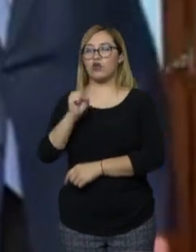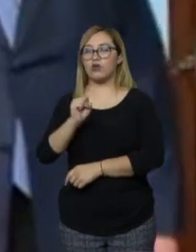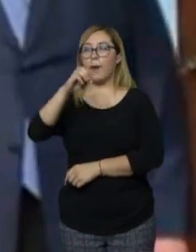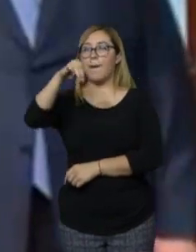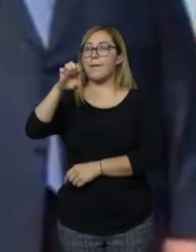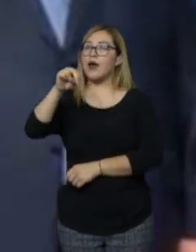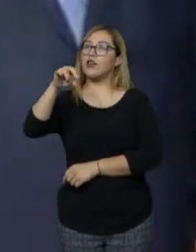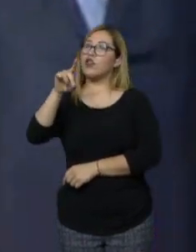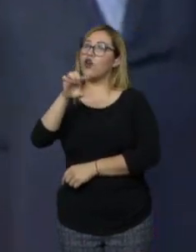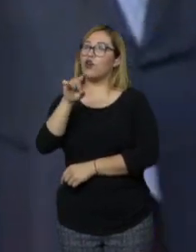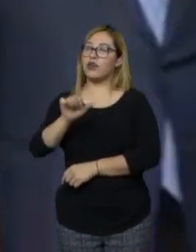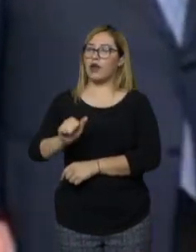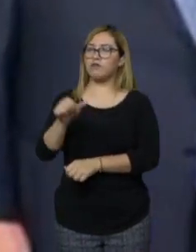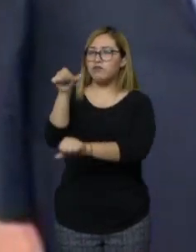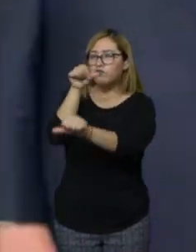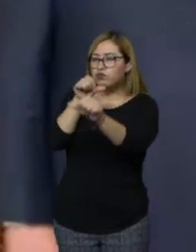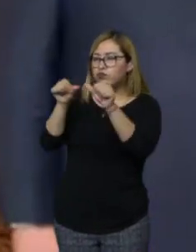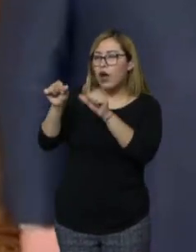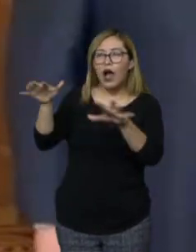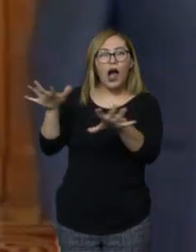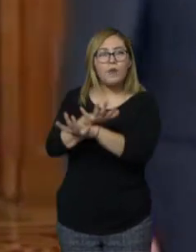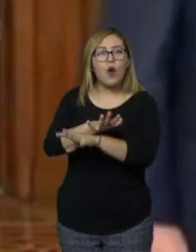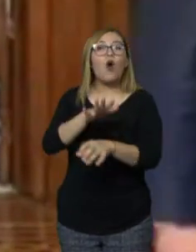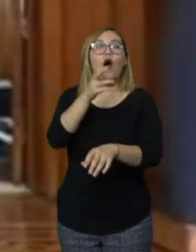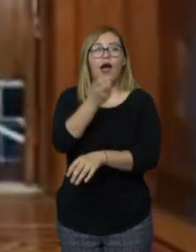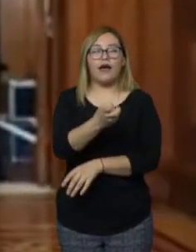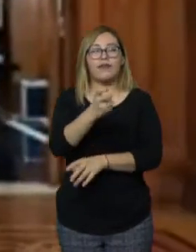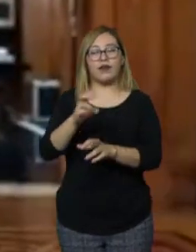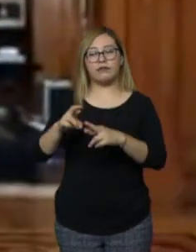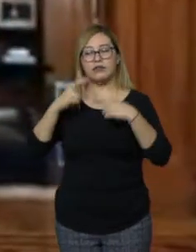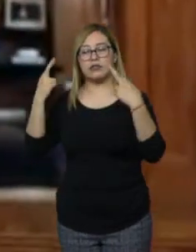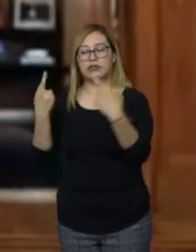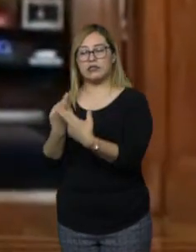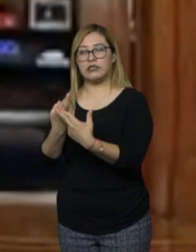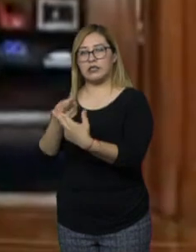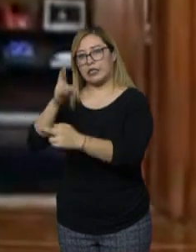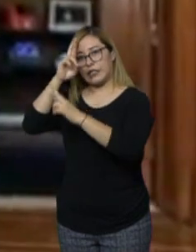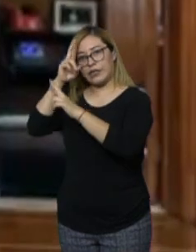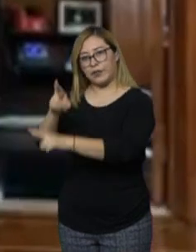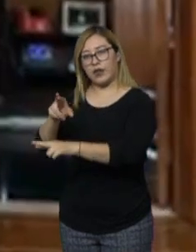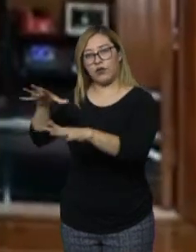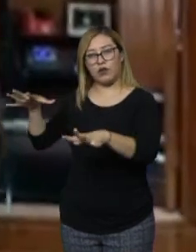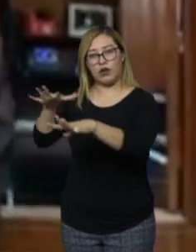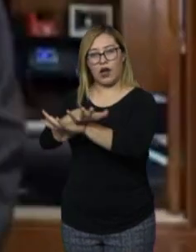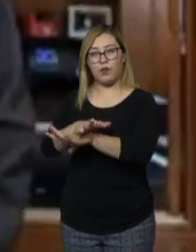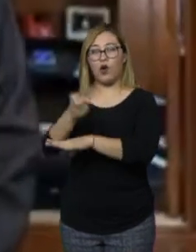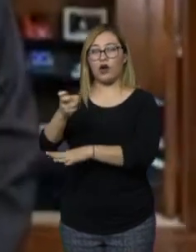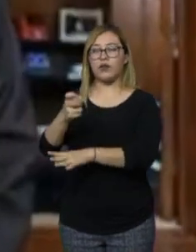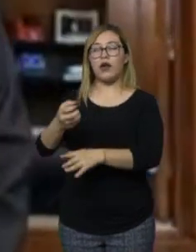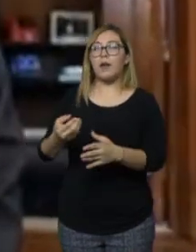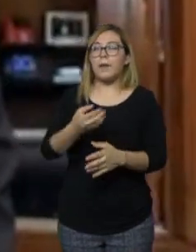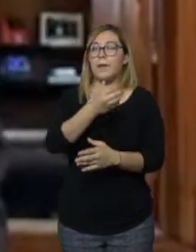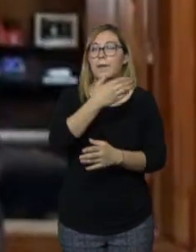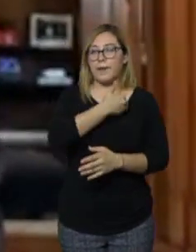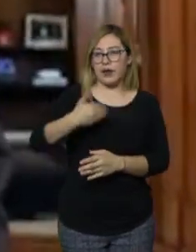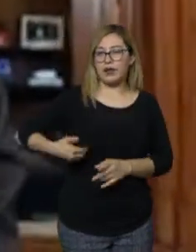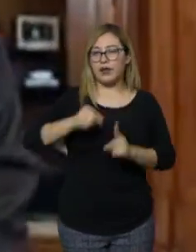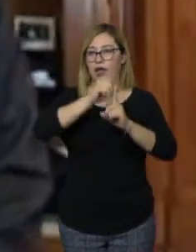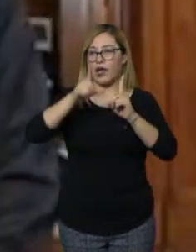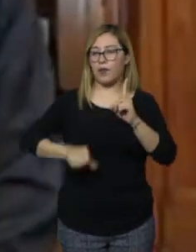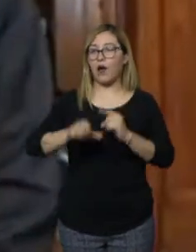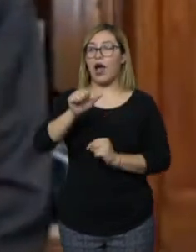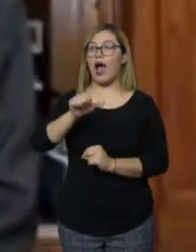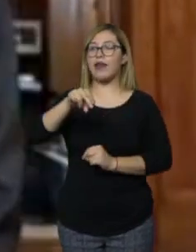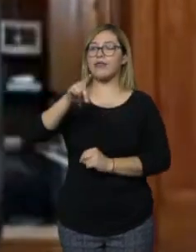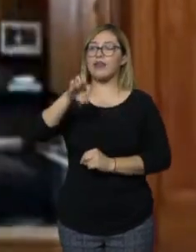relevo se formalizó durante una breve ceremonia en Palacio Nacional, acto en el que estuvieron presentes el presidente de la República, Andrés Manuel